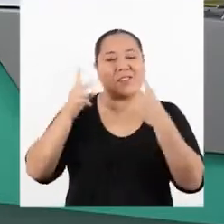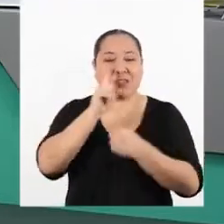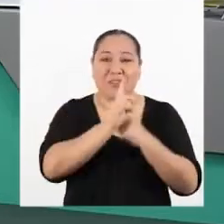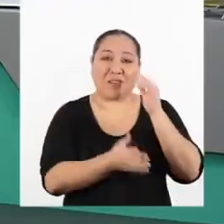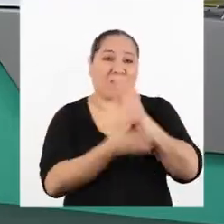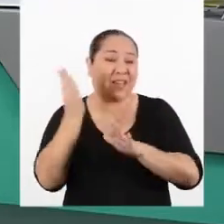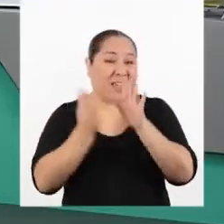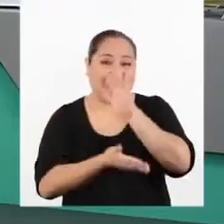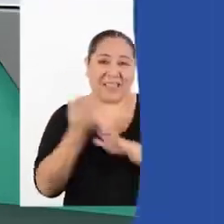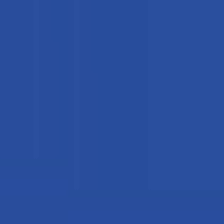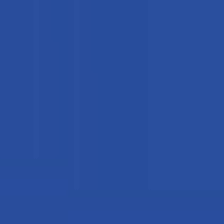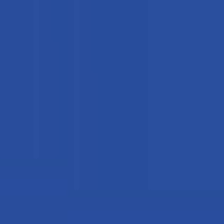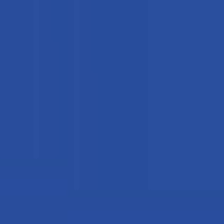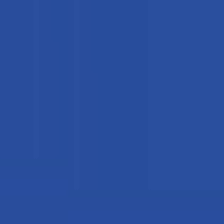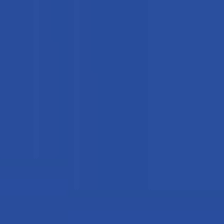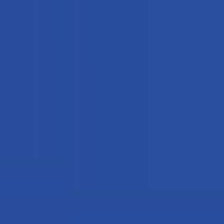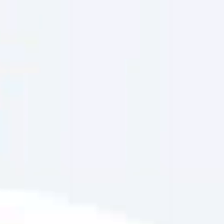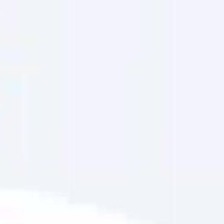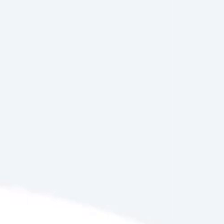se vayan lejos.